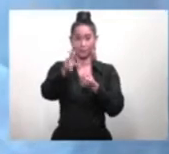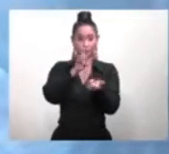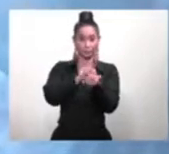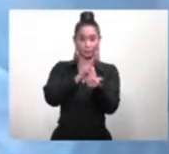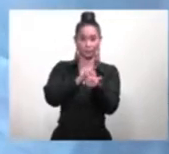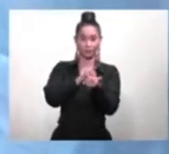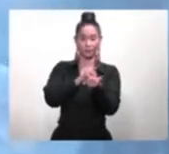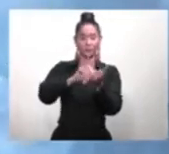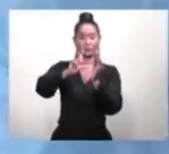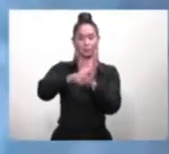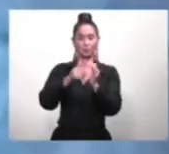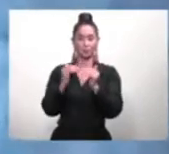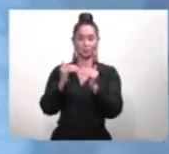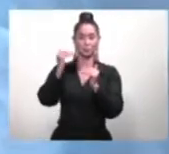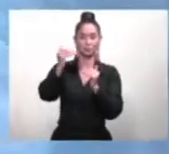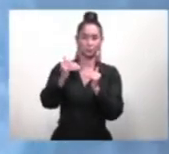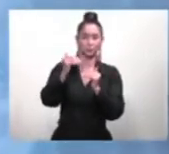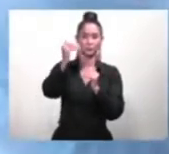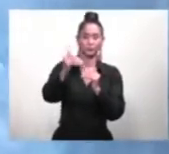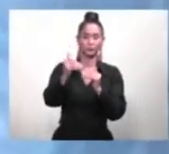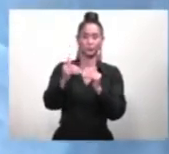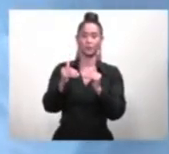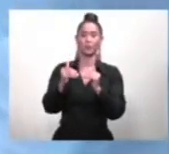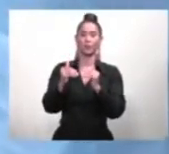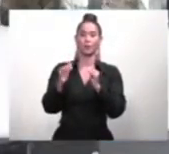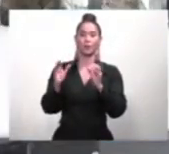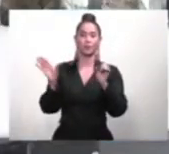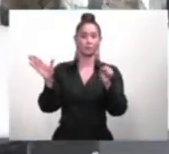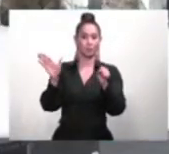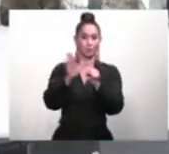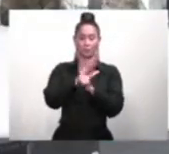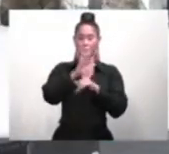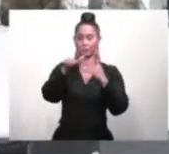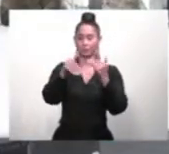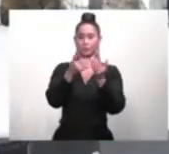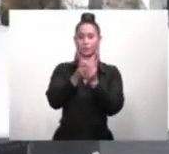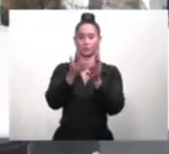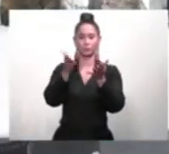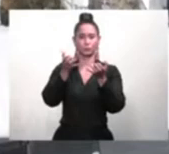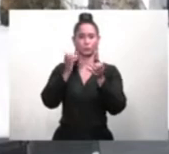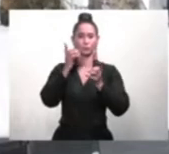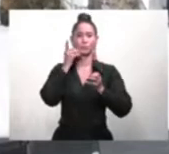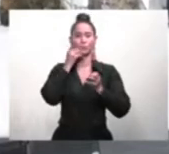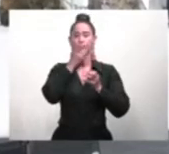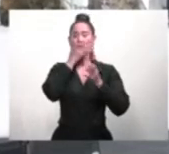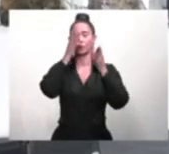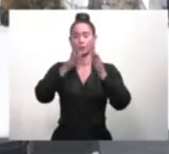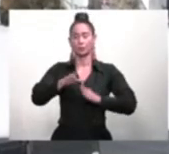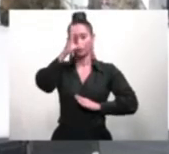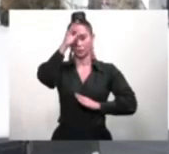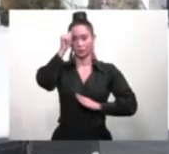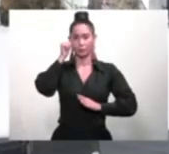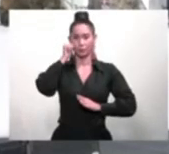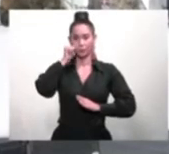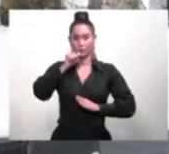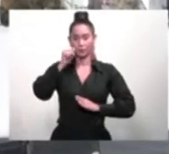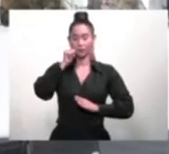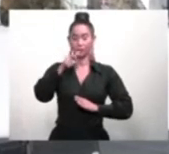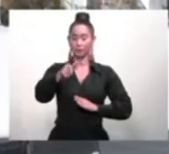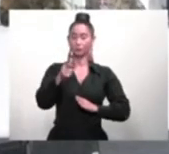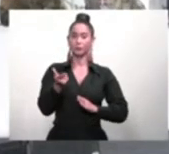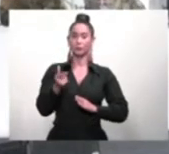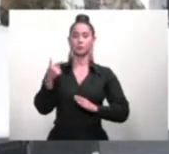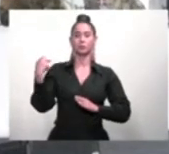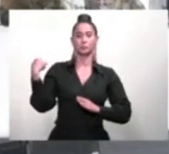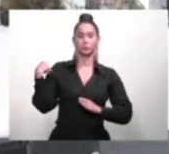fase hasta culminar con los dominicanos y dominicanas que se encuentran en situaciones menos